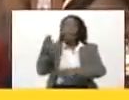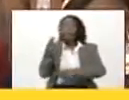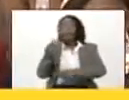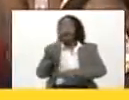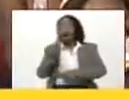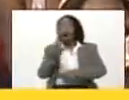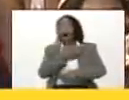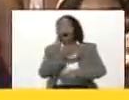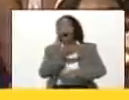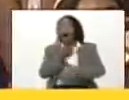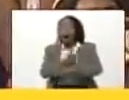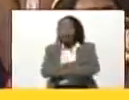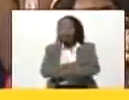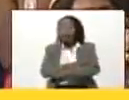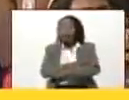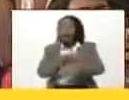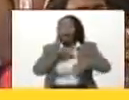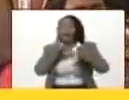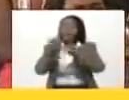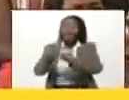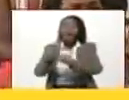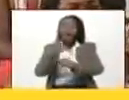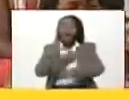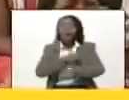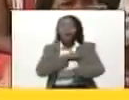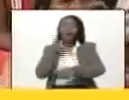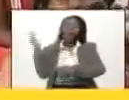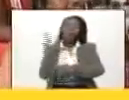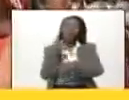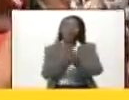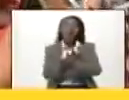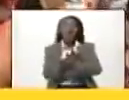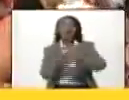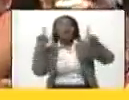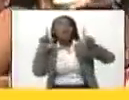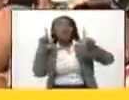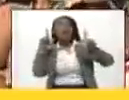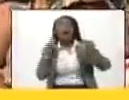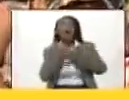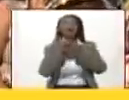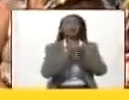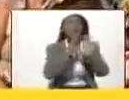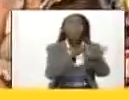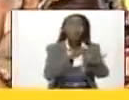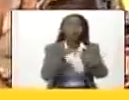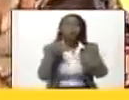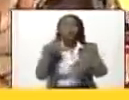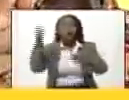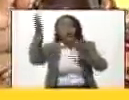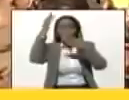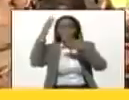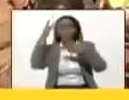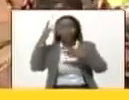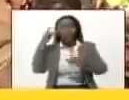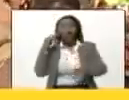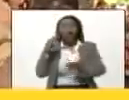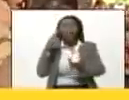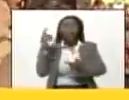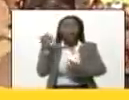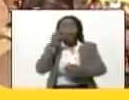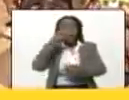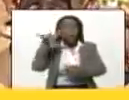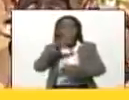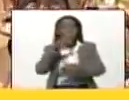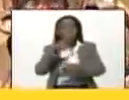colonialismo español vino a liberar a los pueblos indígenas del imperio azteca, del imperio inca, del